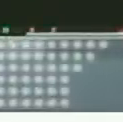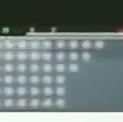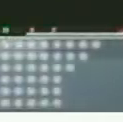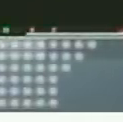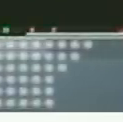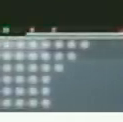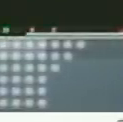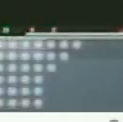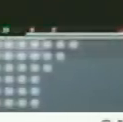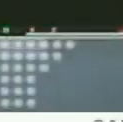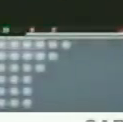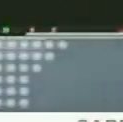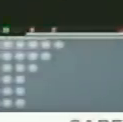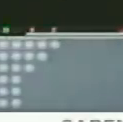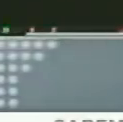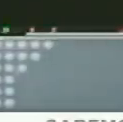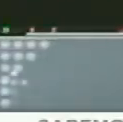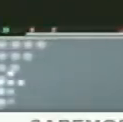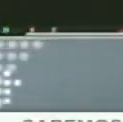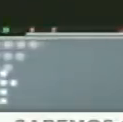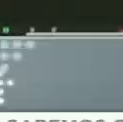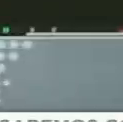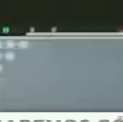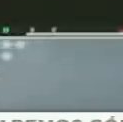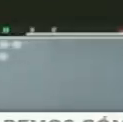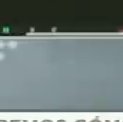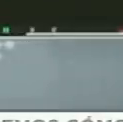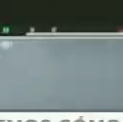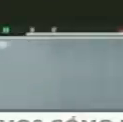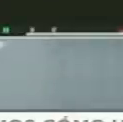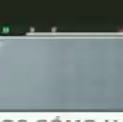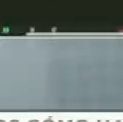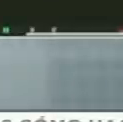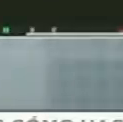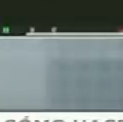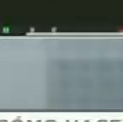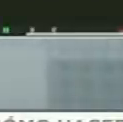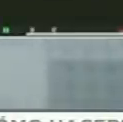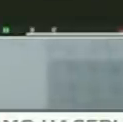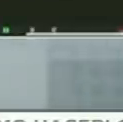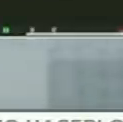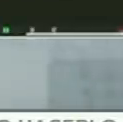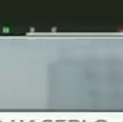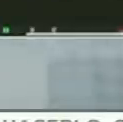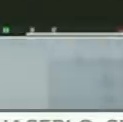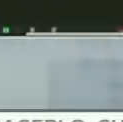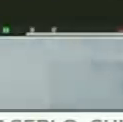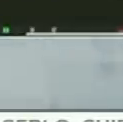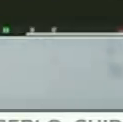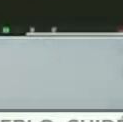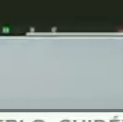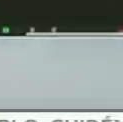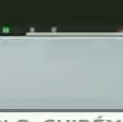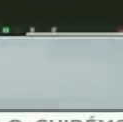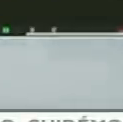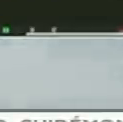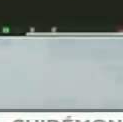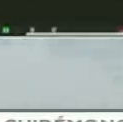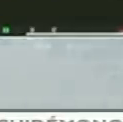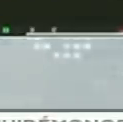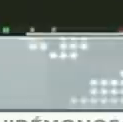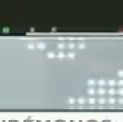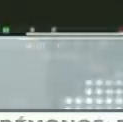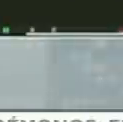hay acción revolucionaria, ¿verdad? Nosotros decimos con Lenin, con Bolívar, con